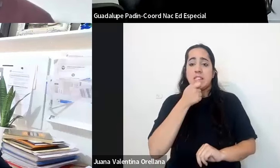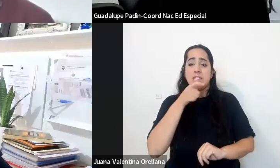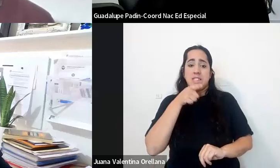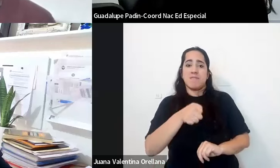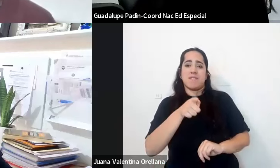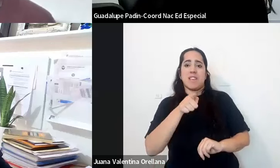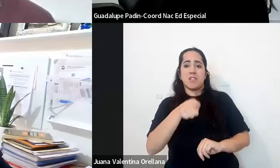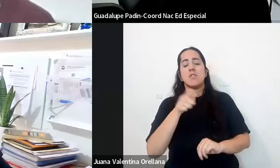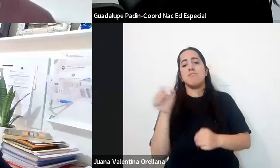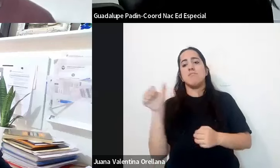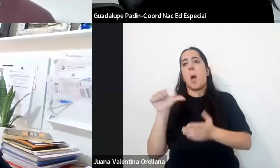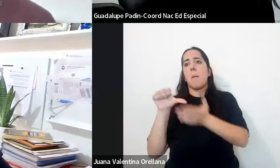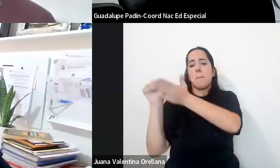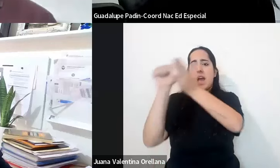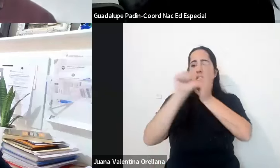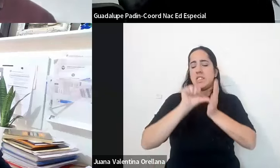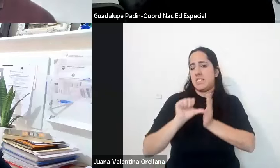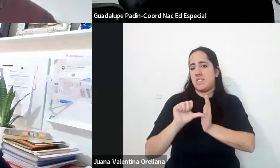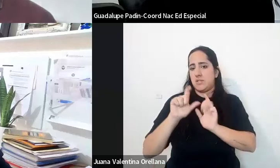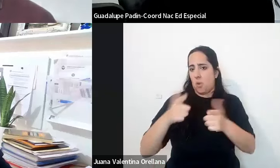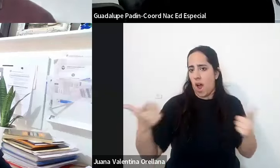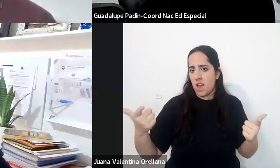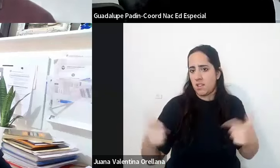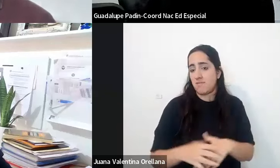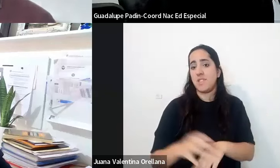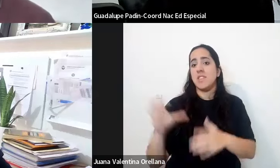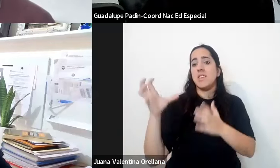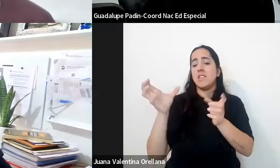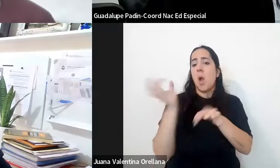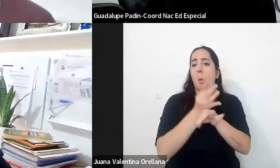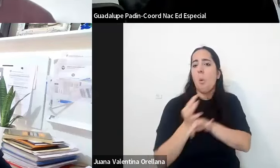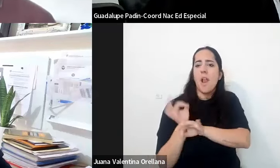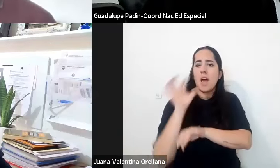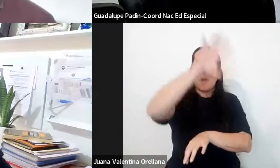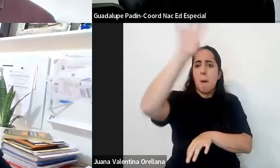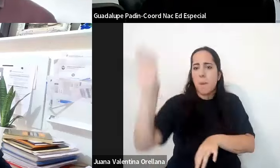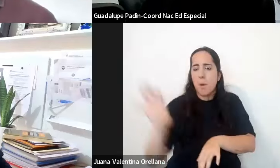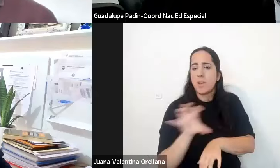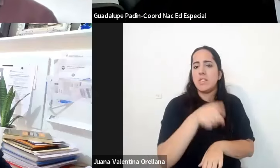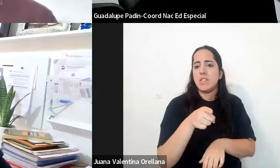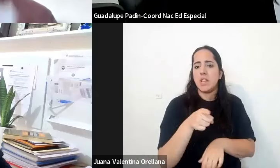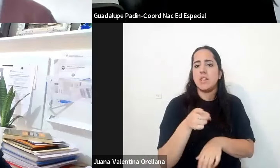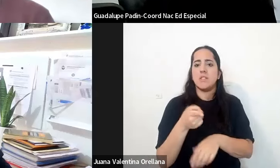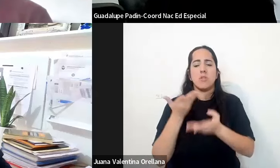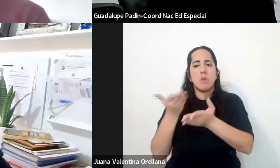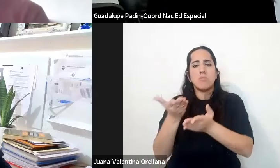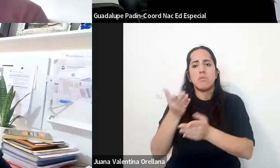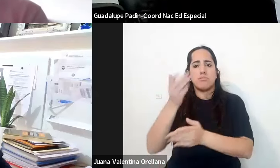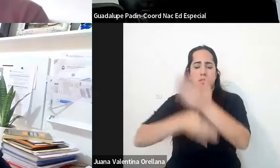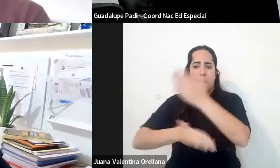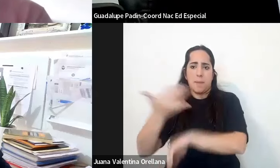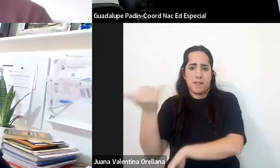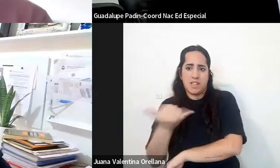país en un país federal muy amplio en donde las escuelas del interior atienden a los chicos que tienen distintos tipos de discapacidades